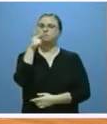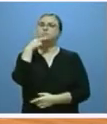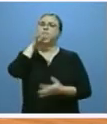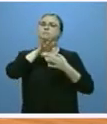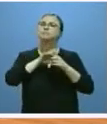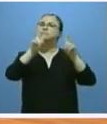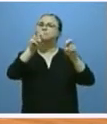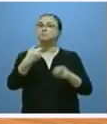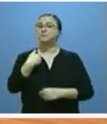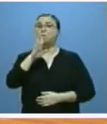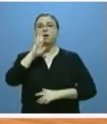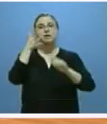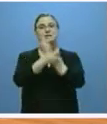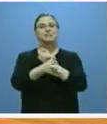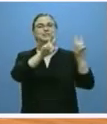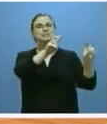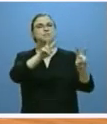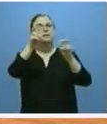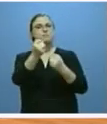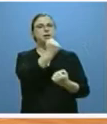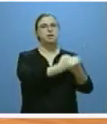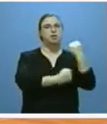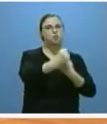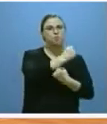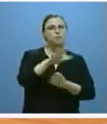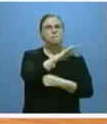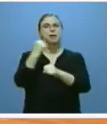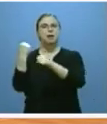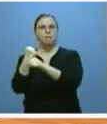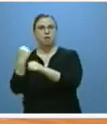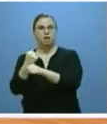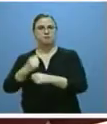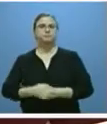referirse como ya les anuncié a las materias económicas y laborales.